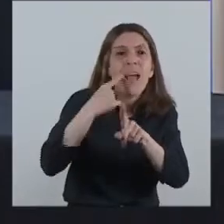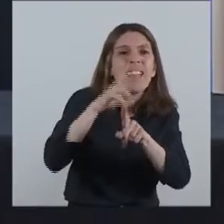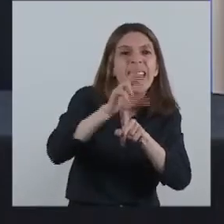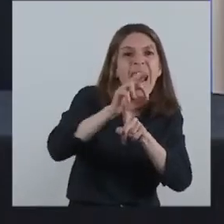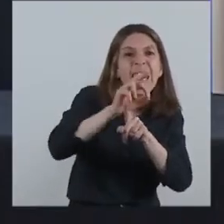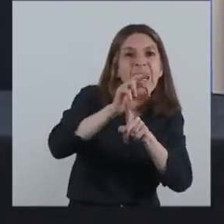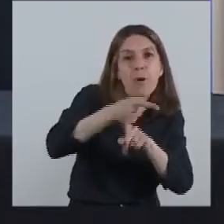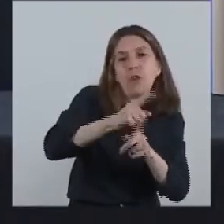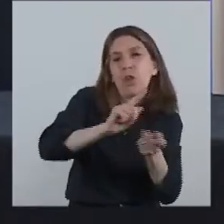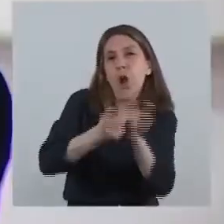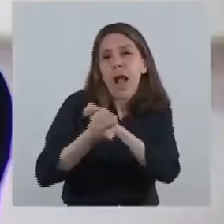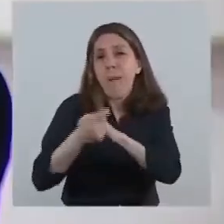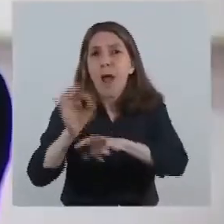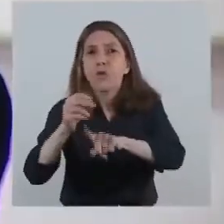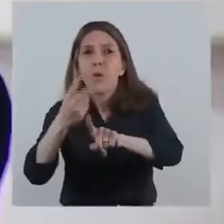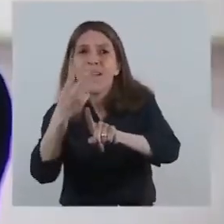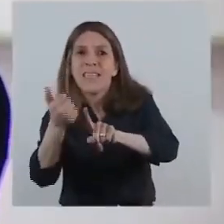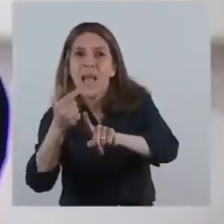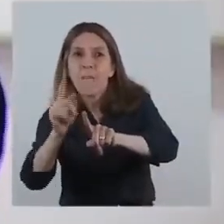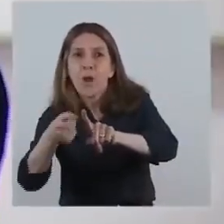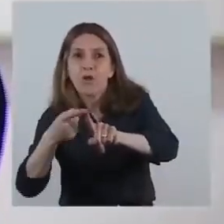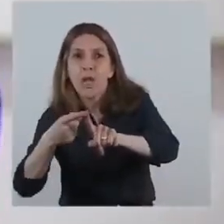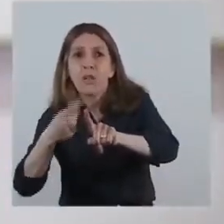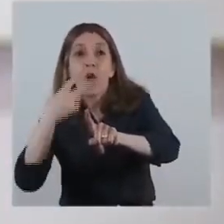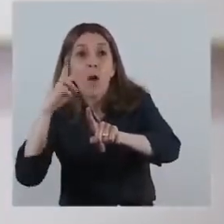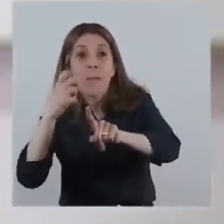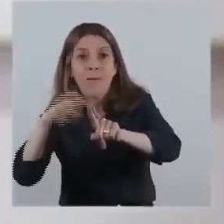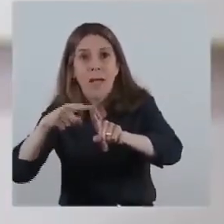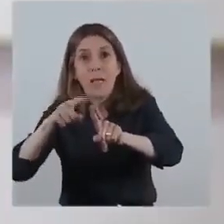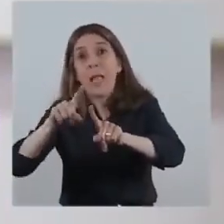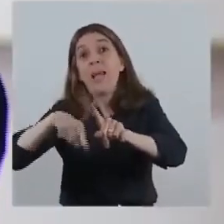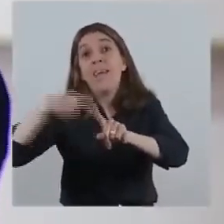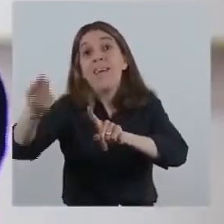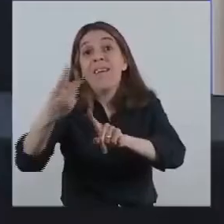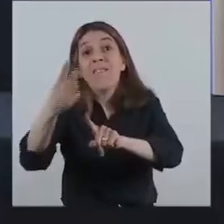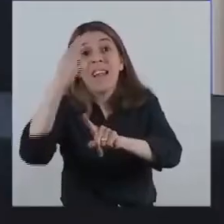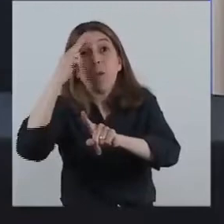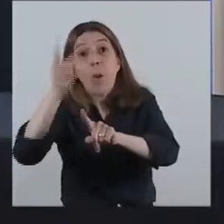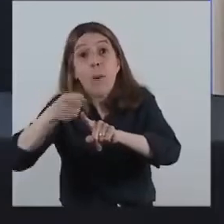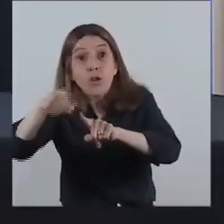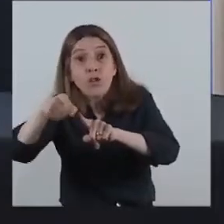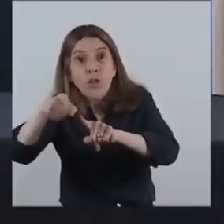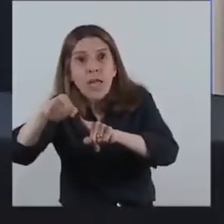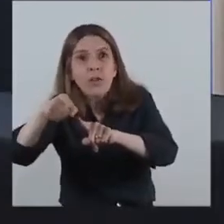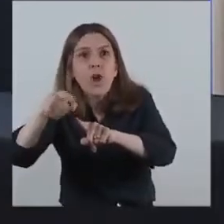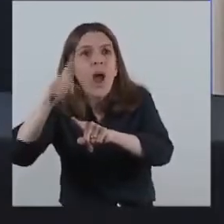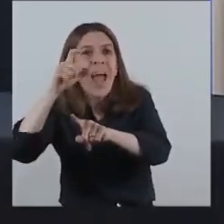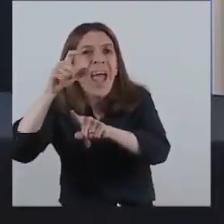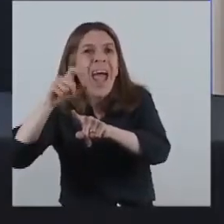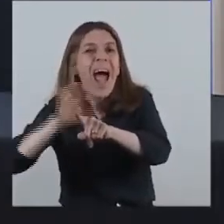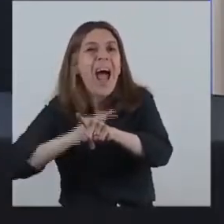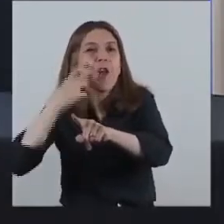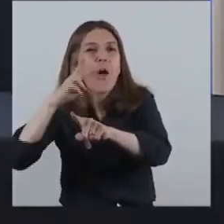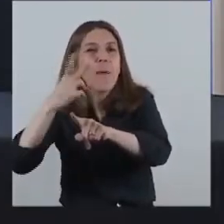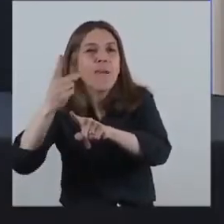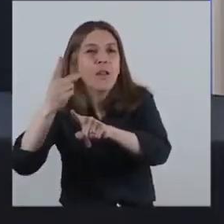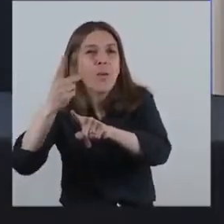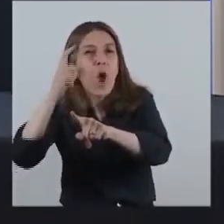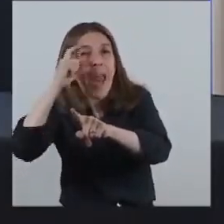26% en octubre del 2020, convergiendo al 29% en enero del 2021.